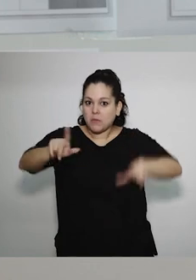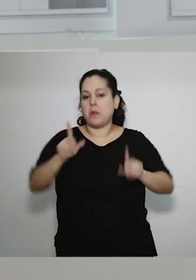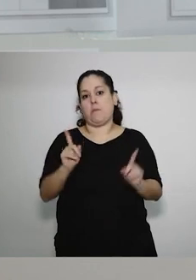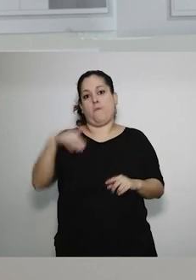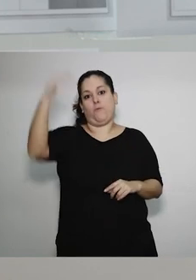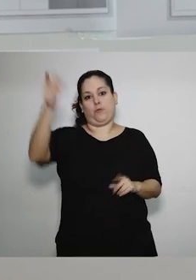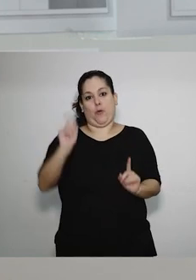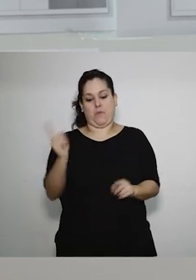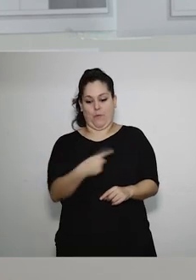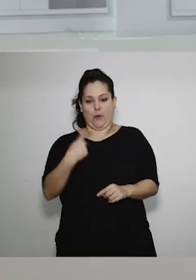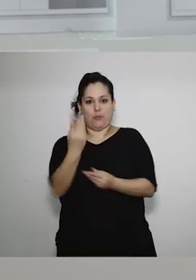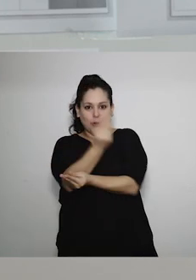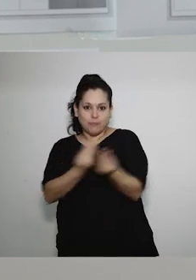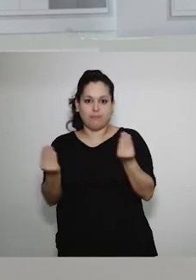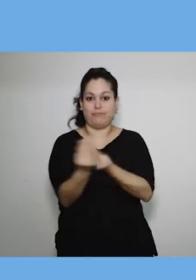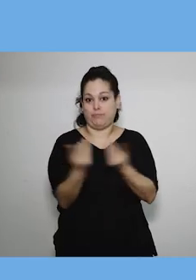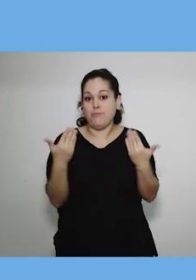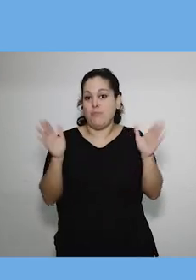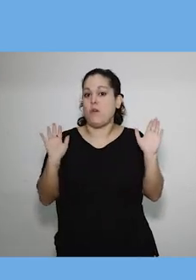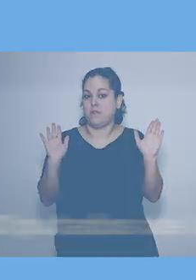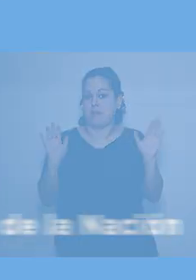porque algún día nosotros podemos estar en ese lugar.